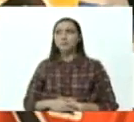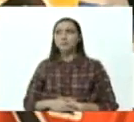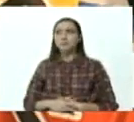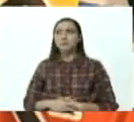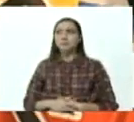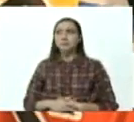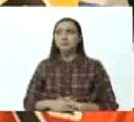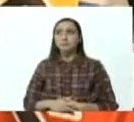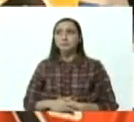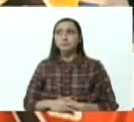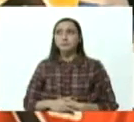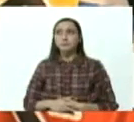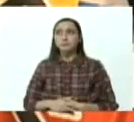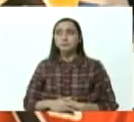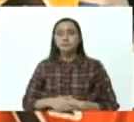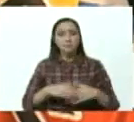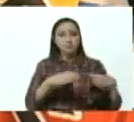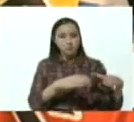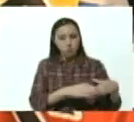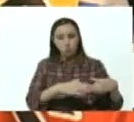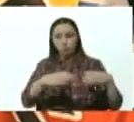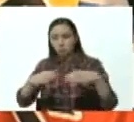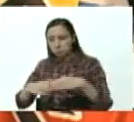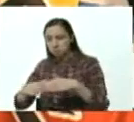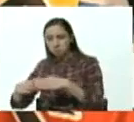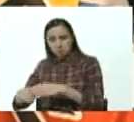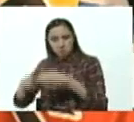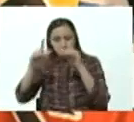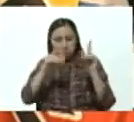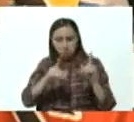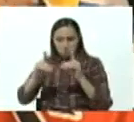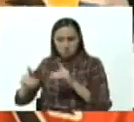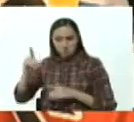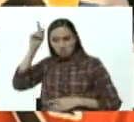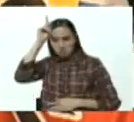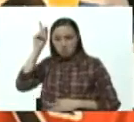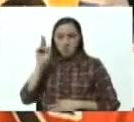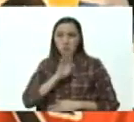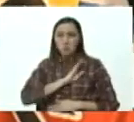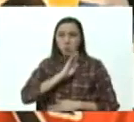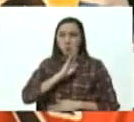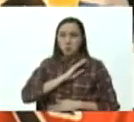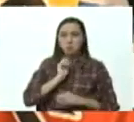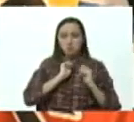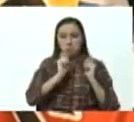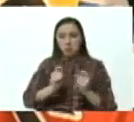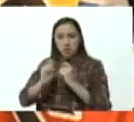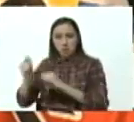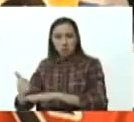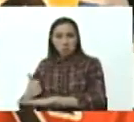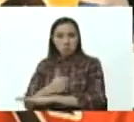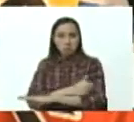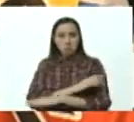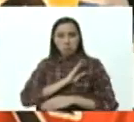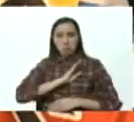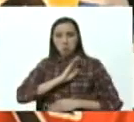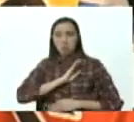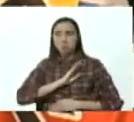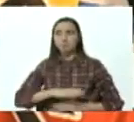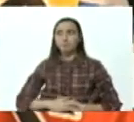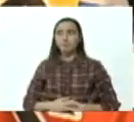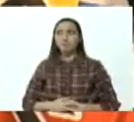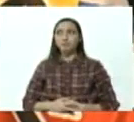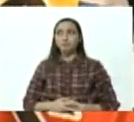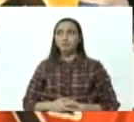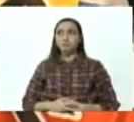estructuración de decisiones y elección designación de sus autoridades bien